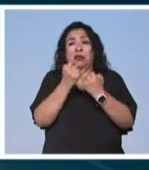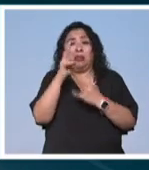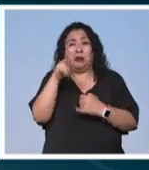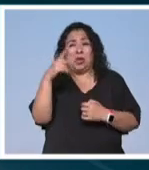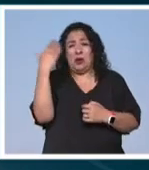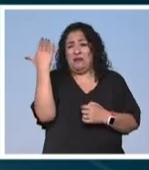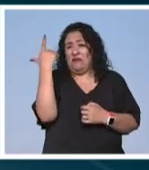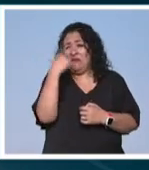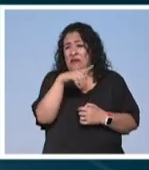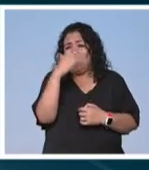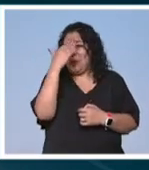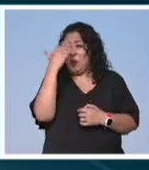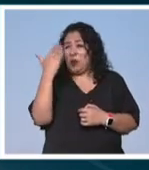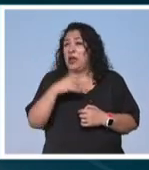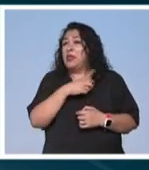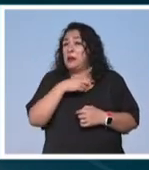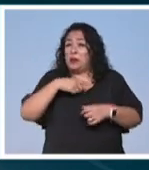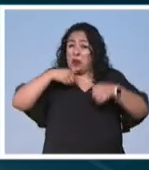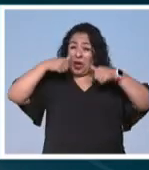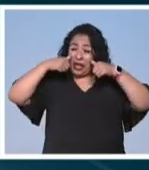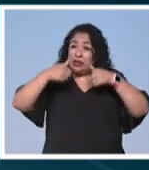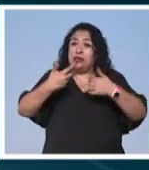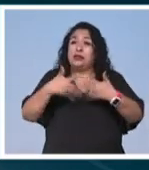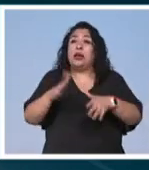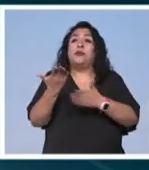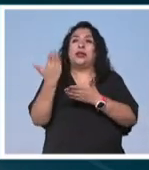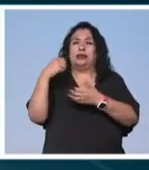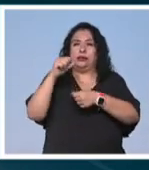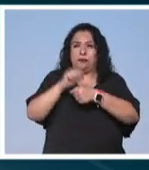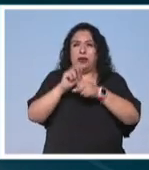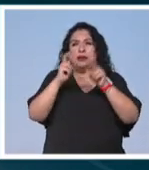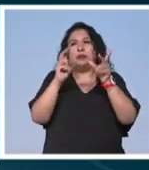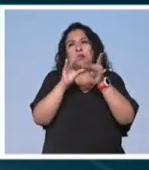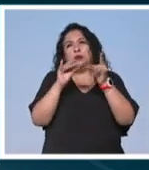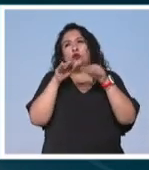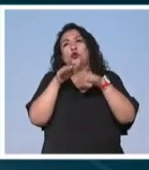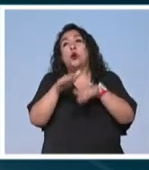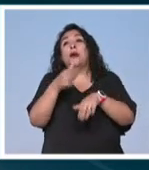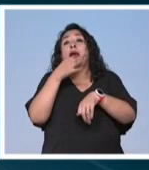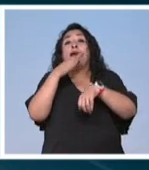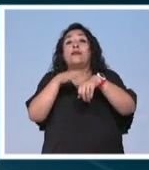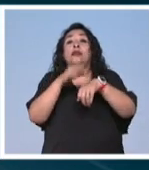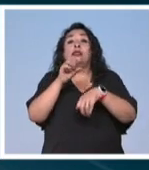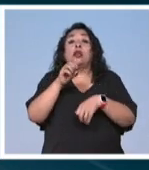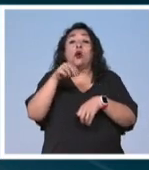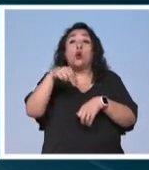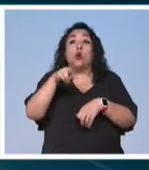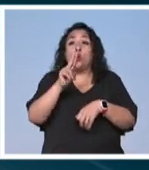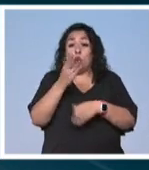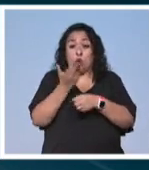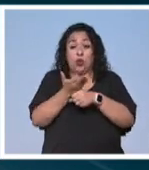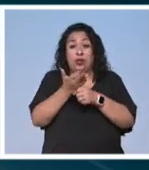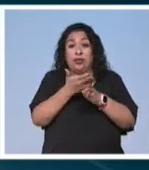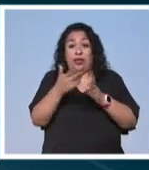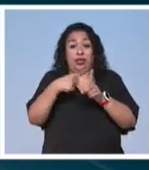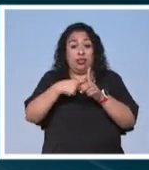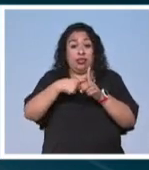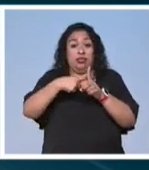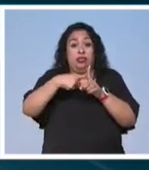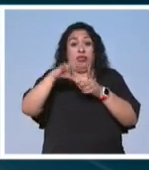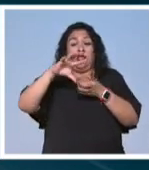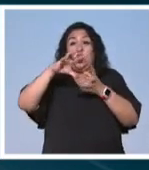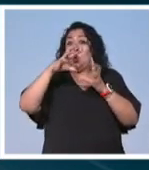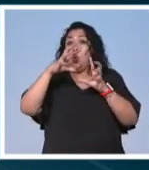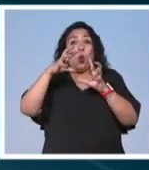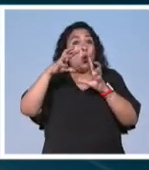espantosa que hay que atender cuanto antes ya la semana pasada hablábamos acerca de lo que advierte la ONU que ya no estamos en una etapa de calentamiento global